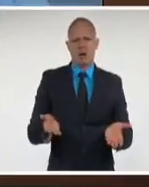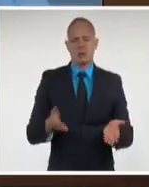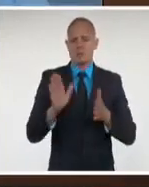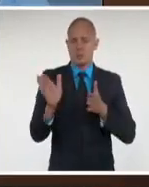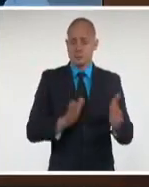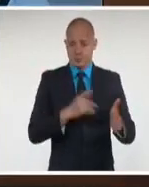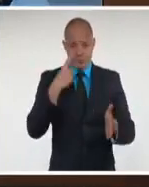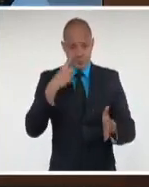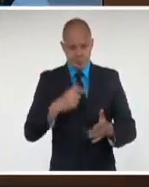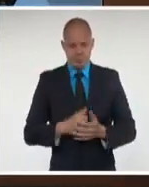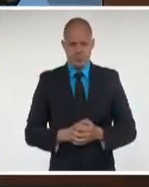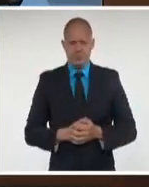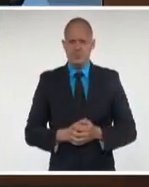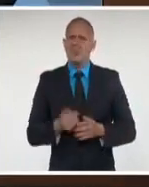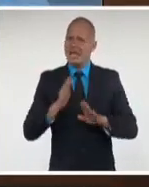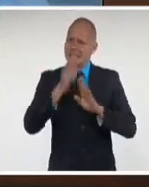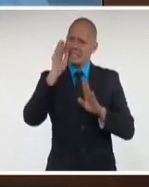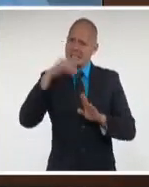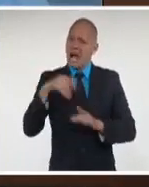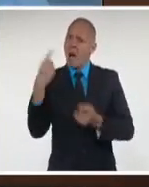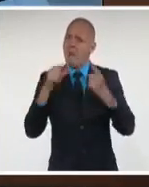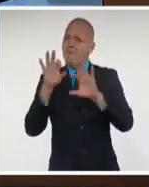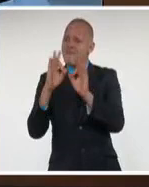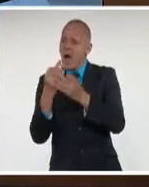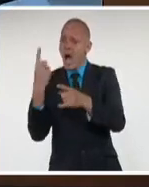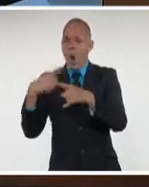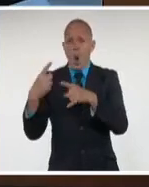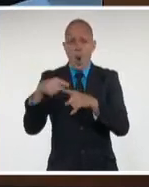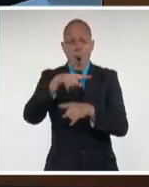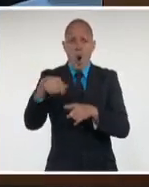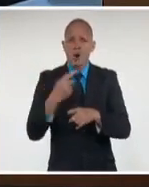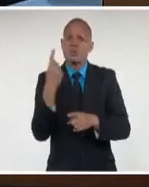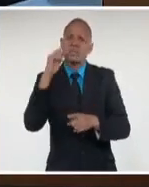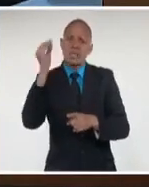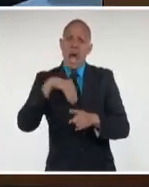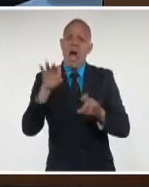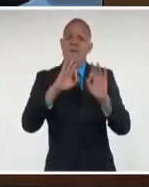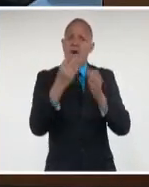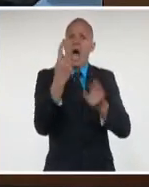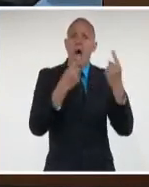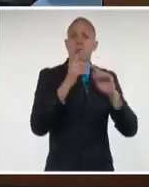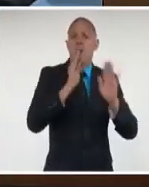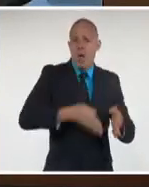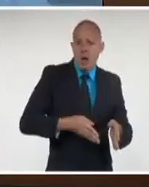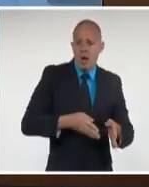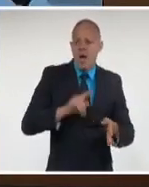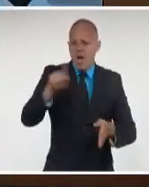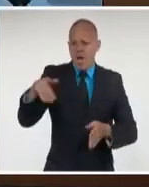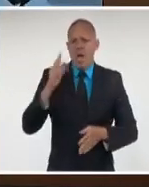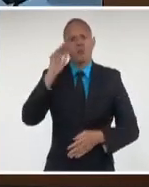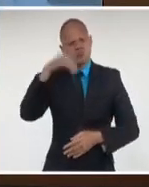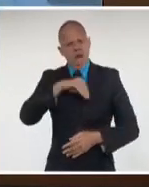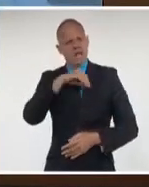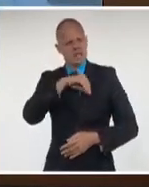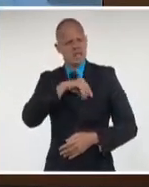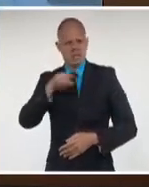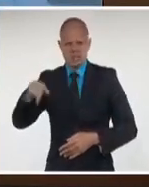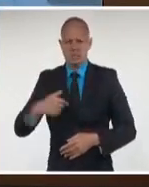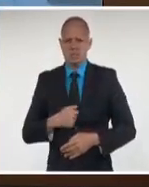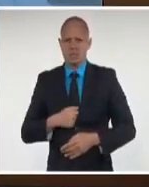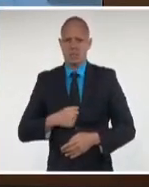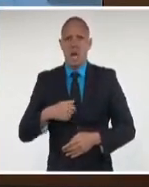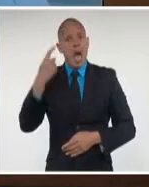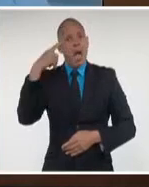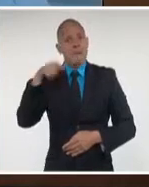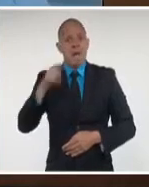que en este tiempo han perdido a un ser querido por la COVID-19, saben lo que se siente al no poder estar ahí para tomar su